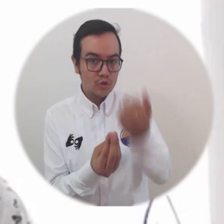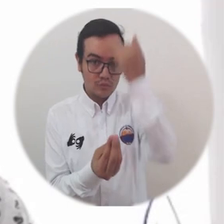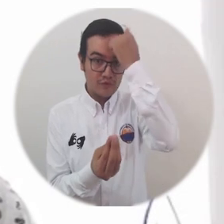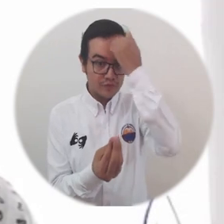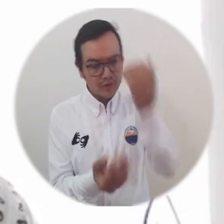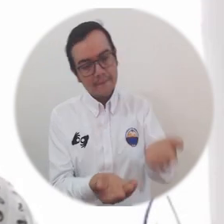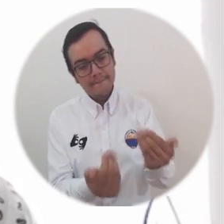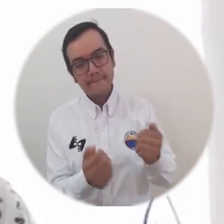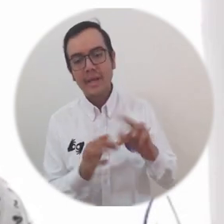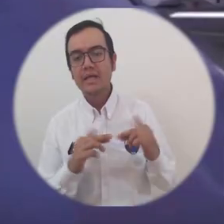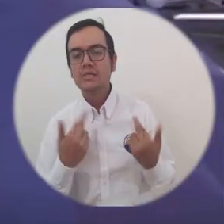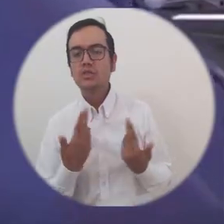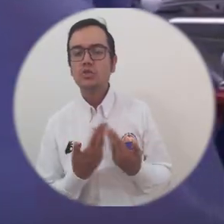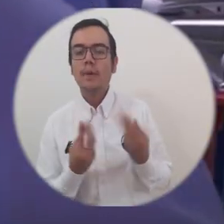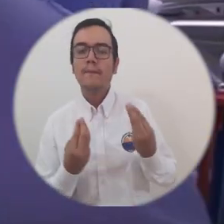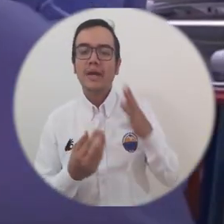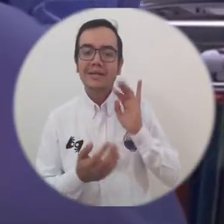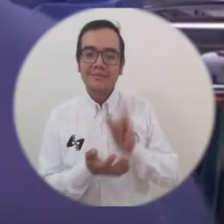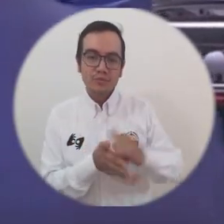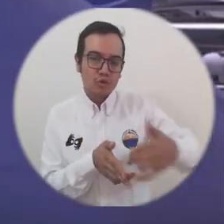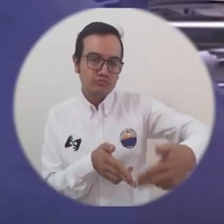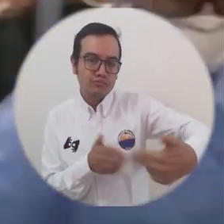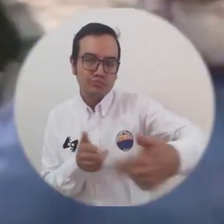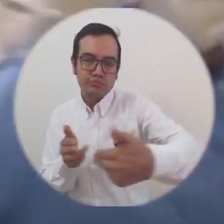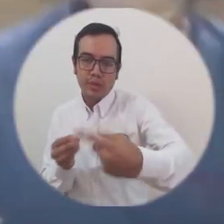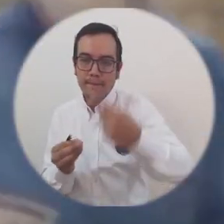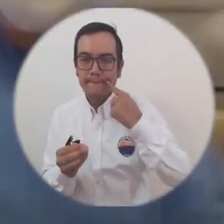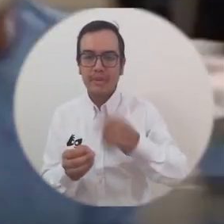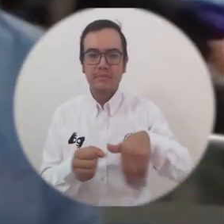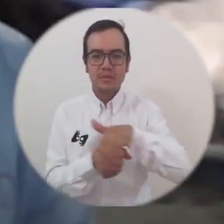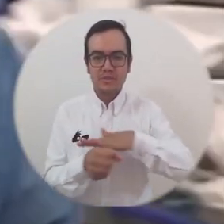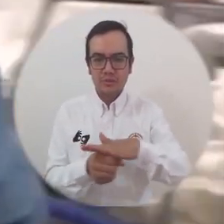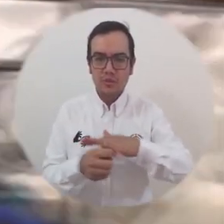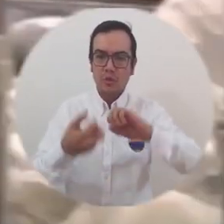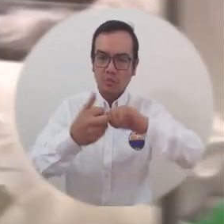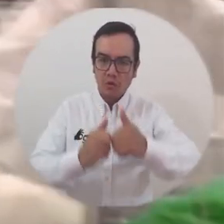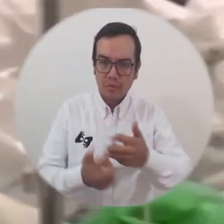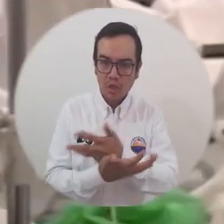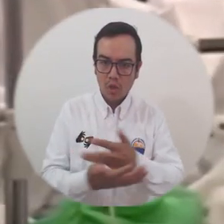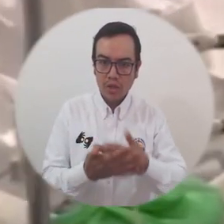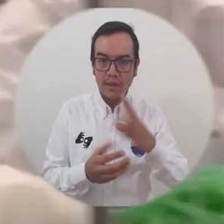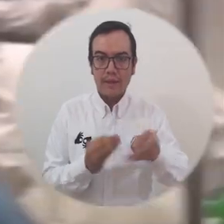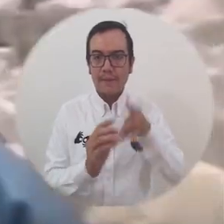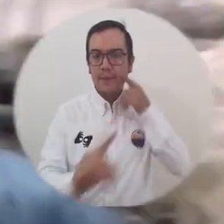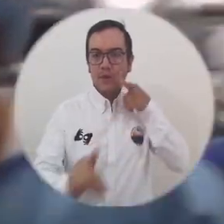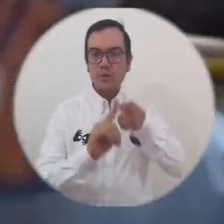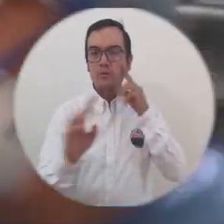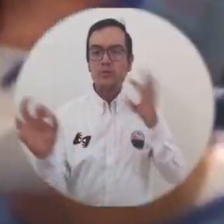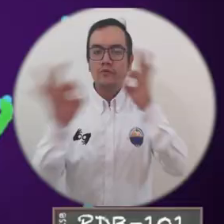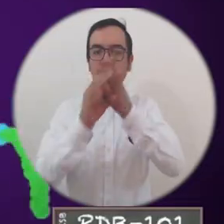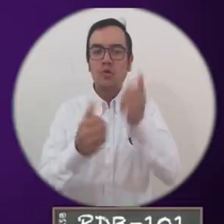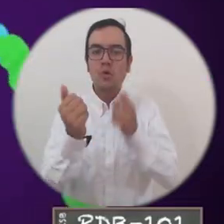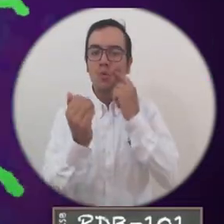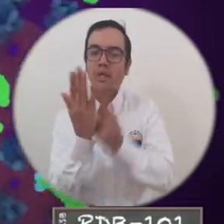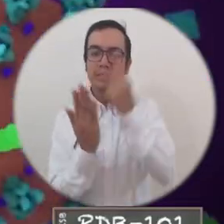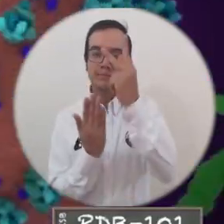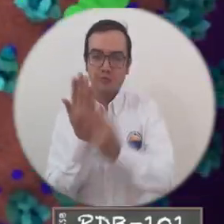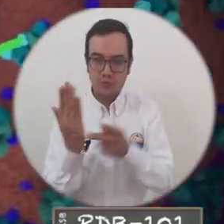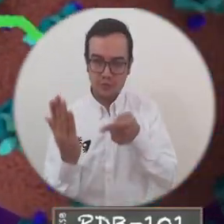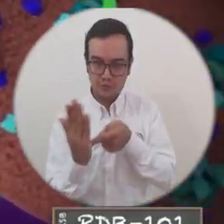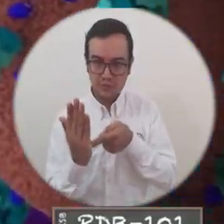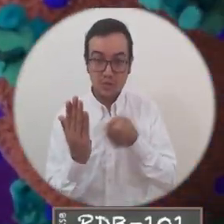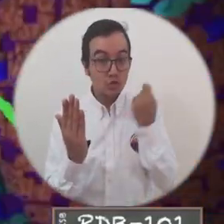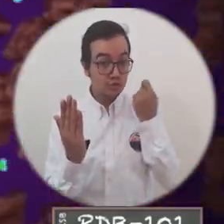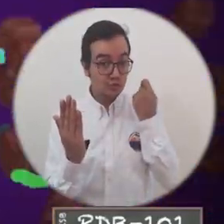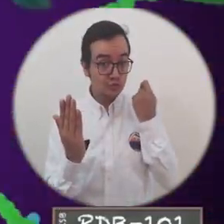reunamos semanalmente en torno a las problemáticas y trabajar un enfoque basado en proyectos